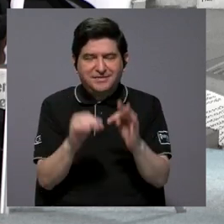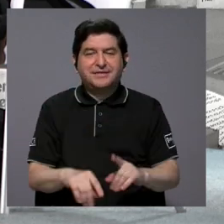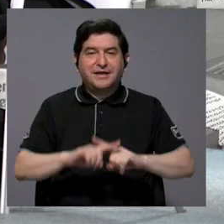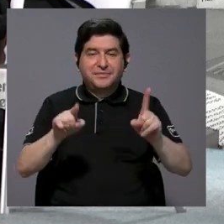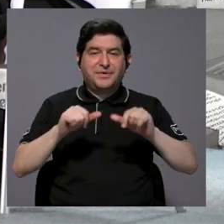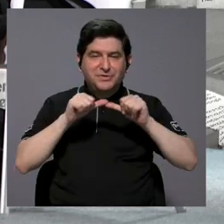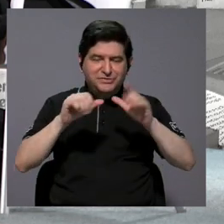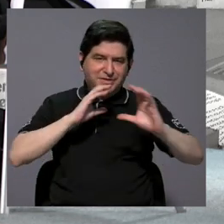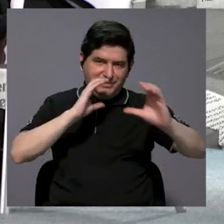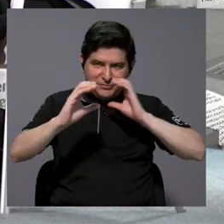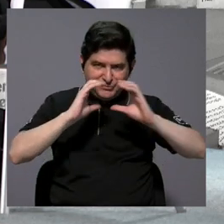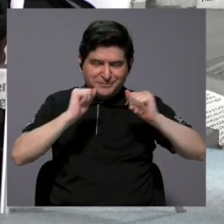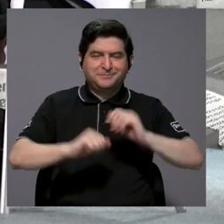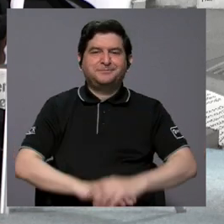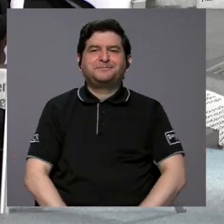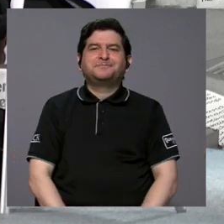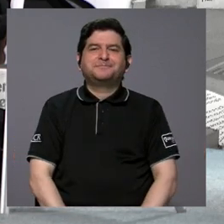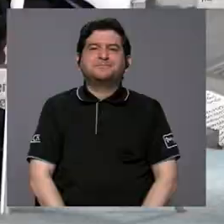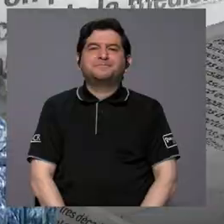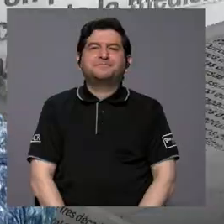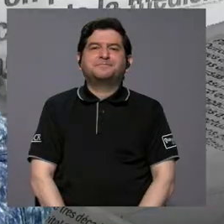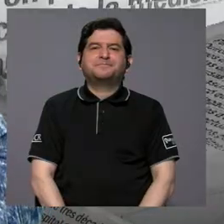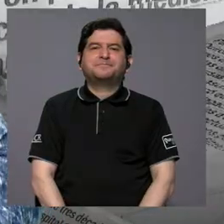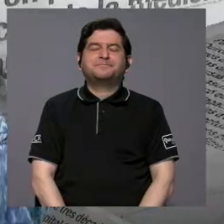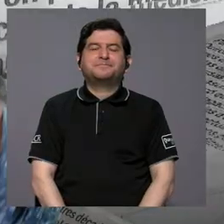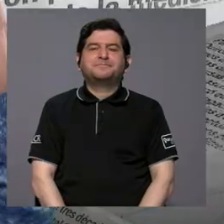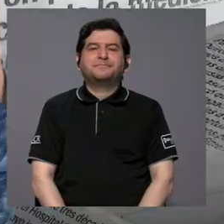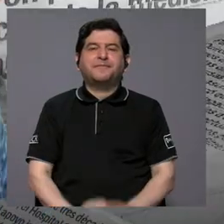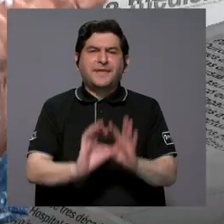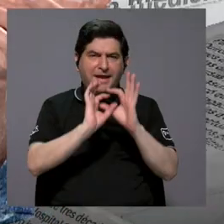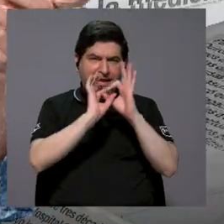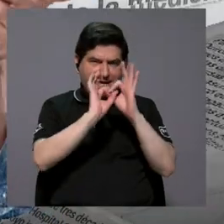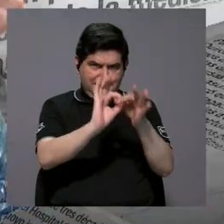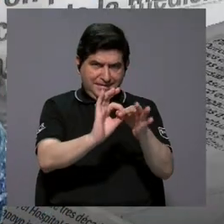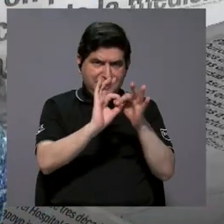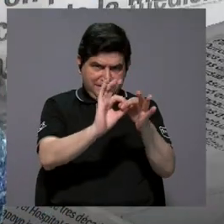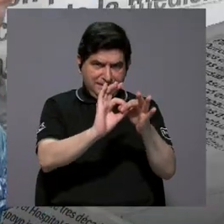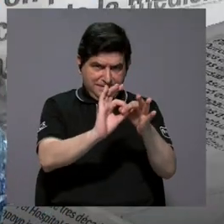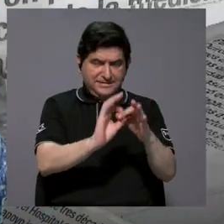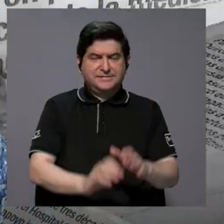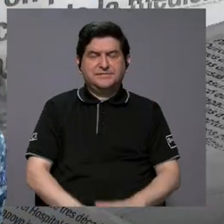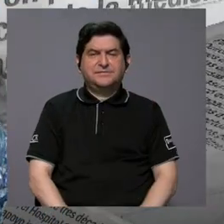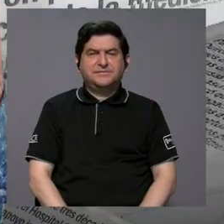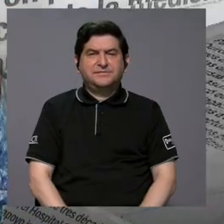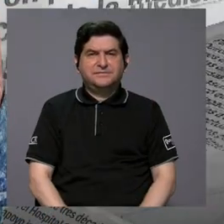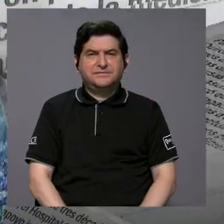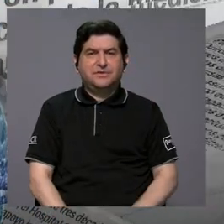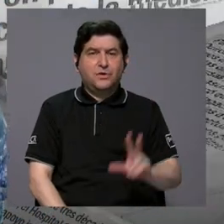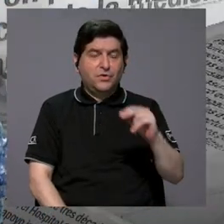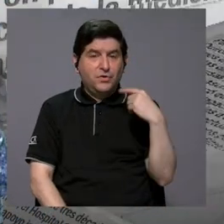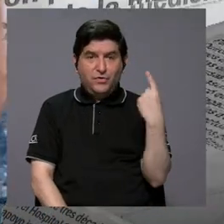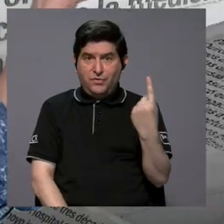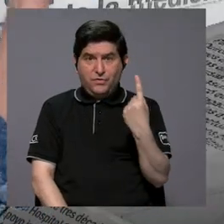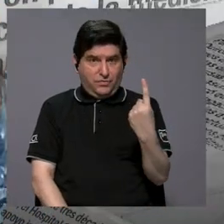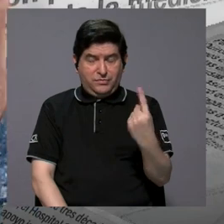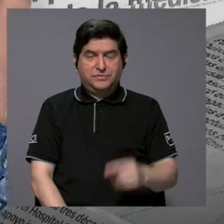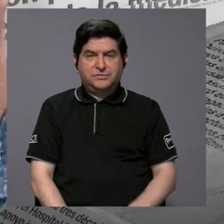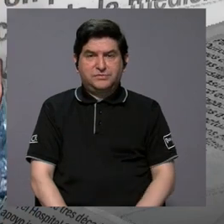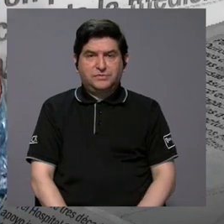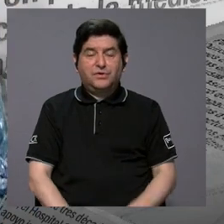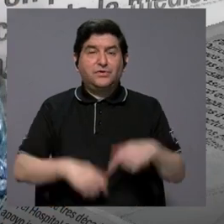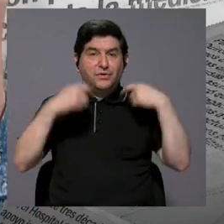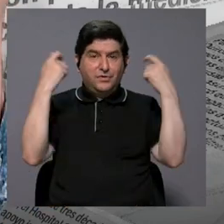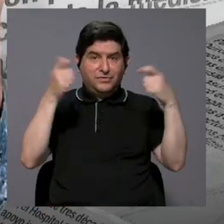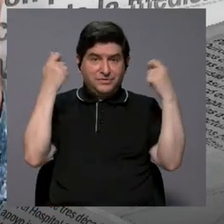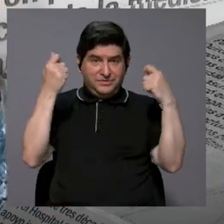en conversaciones. Con respecto, no solamente tenemos a... que estamos